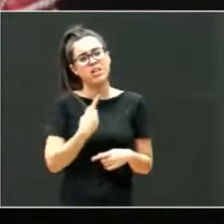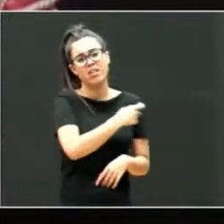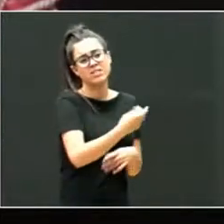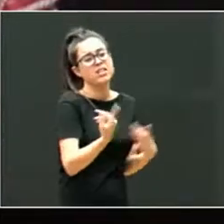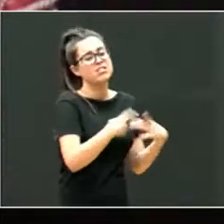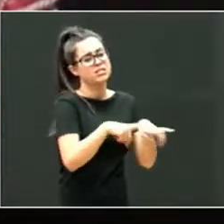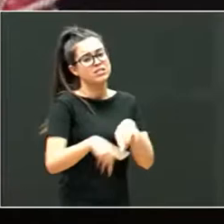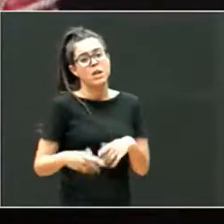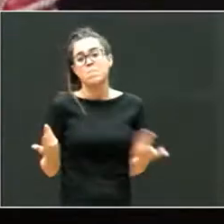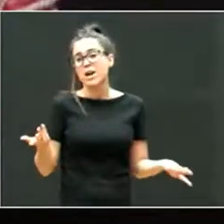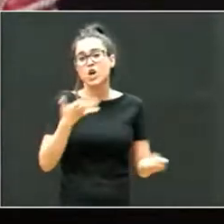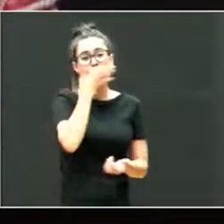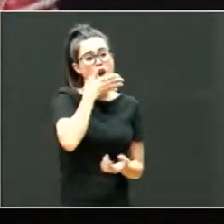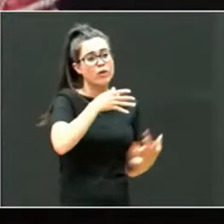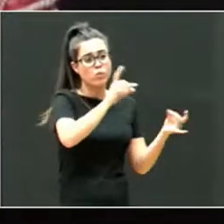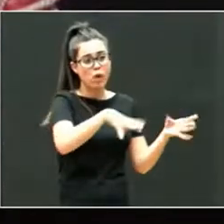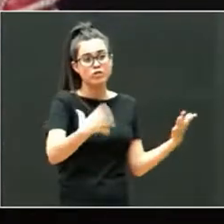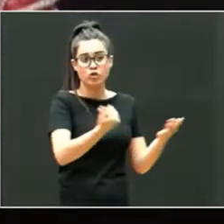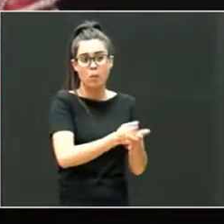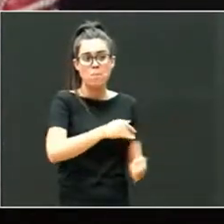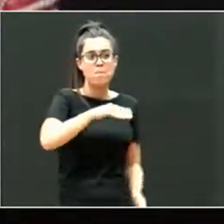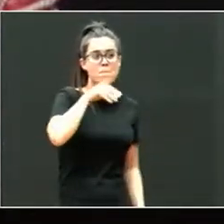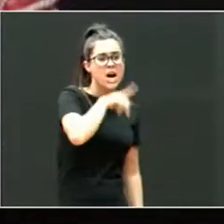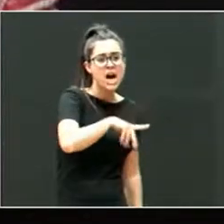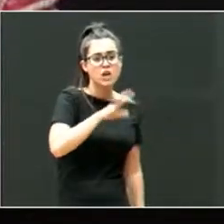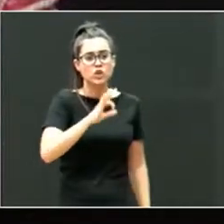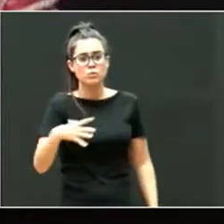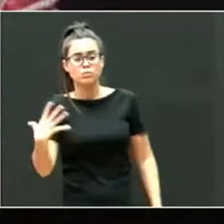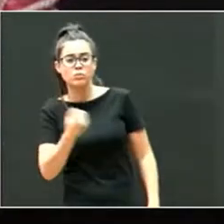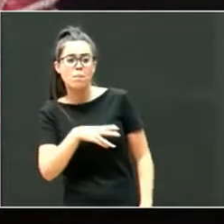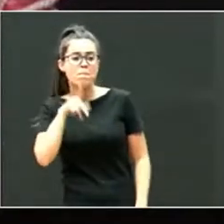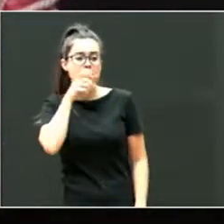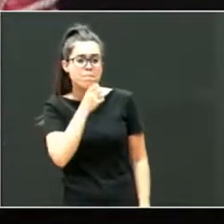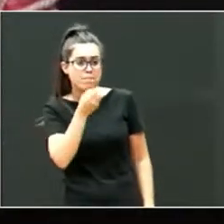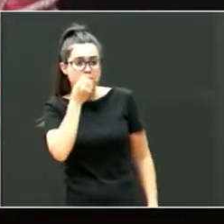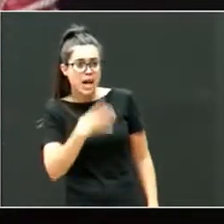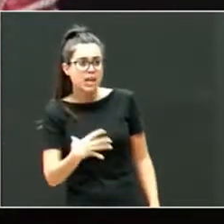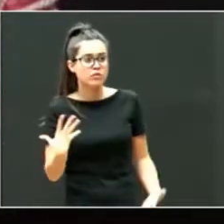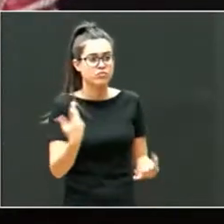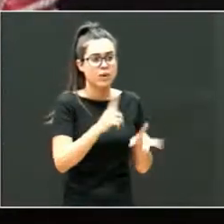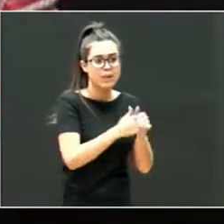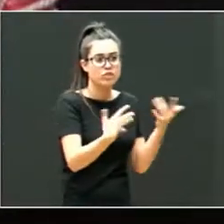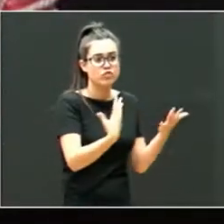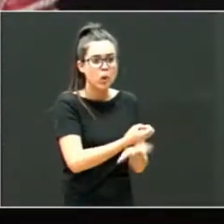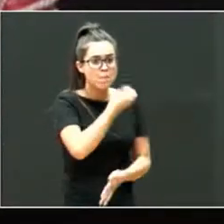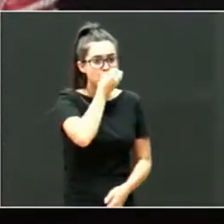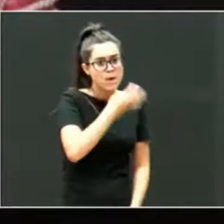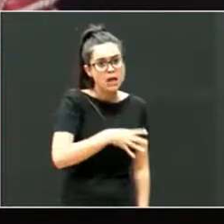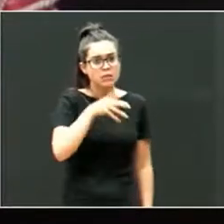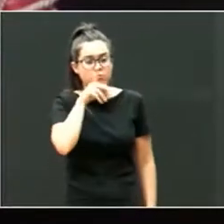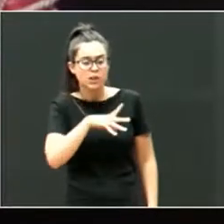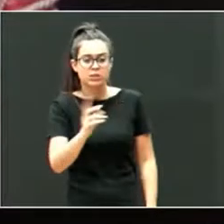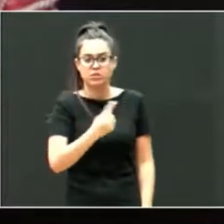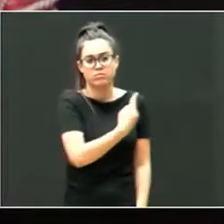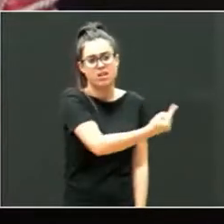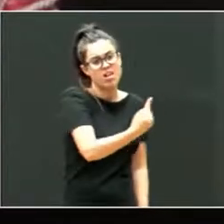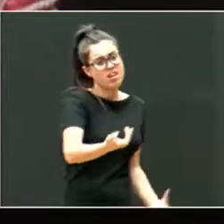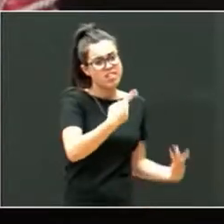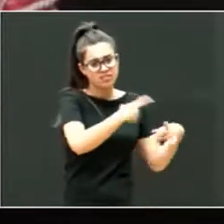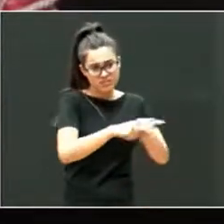todos los centros educativos o los diferentes sistemas de protección actúan y hacen lo mismo.